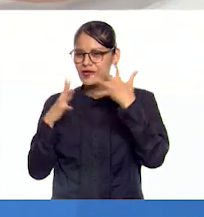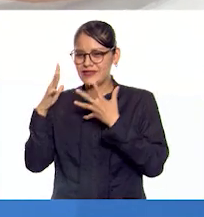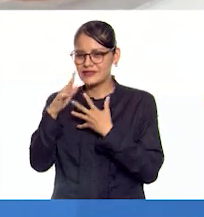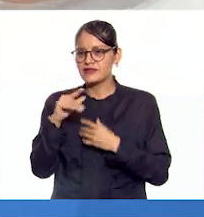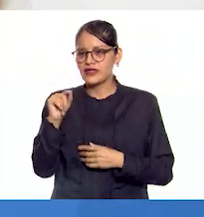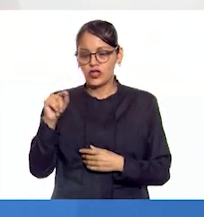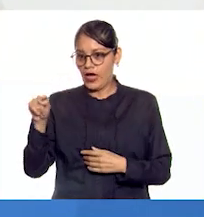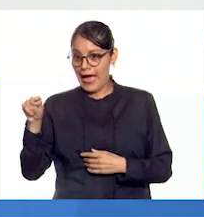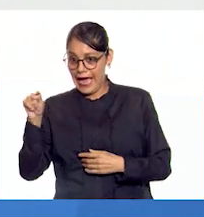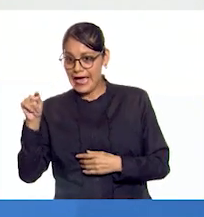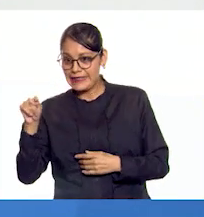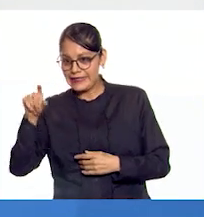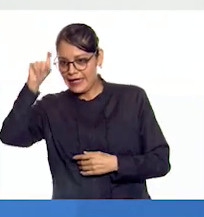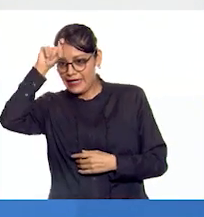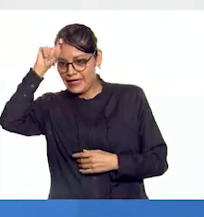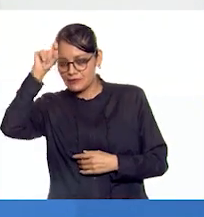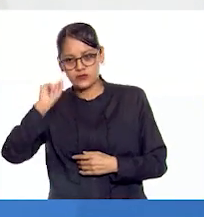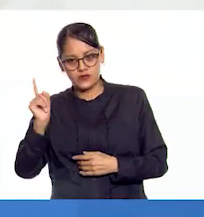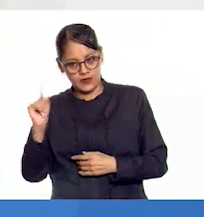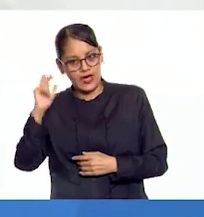No, este es Egipto, acuérdate. ¿Sí?